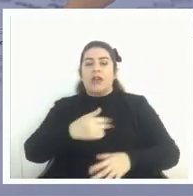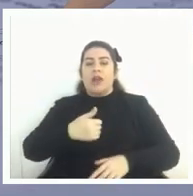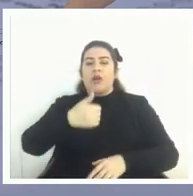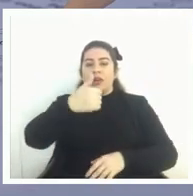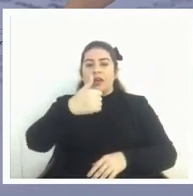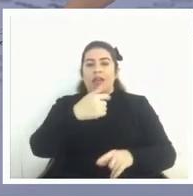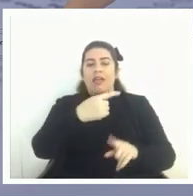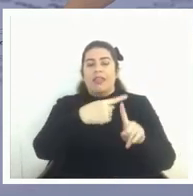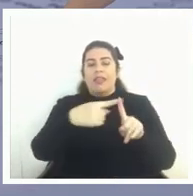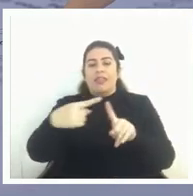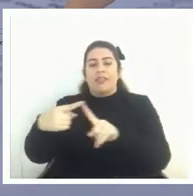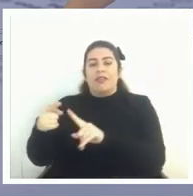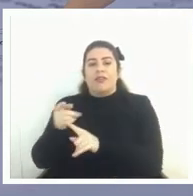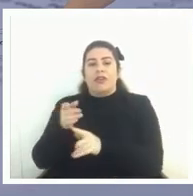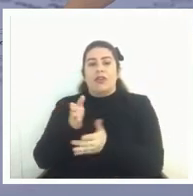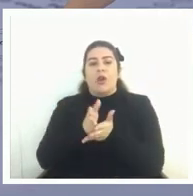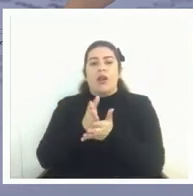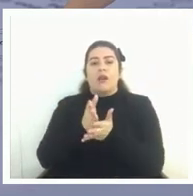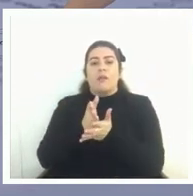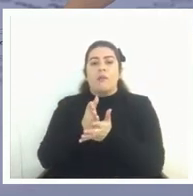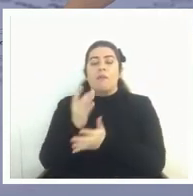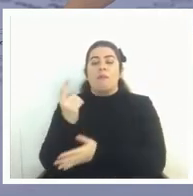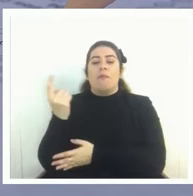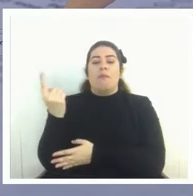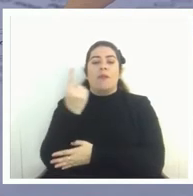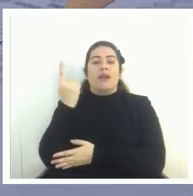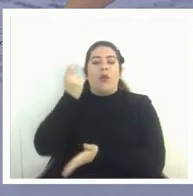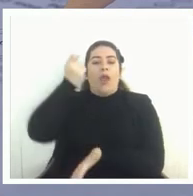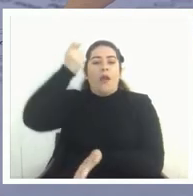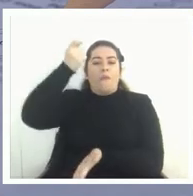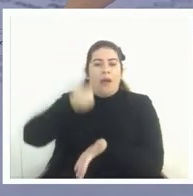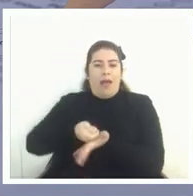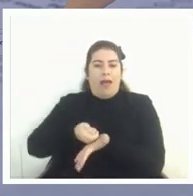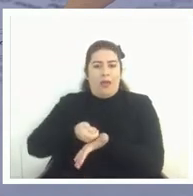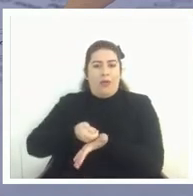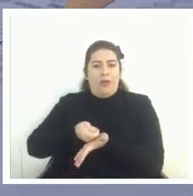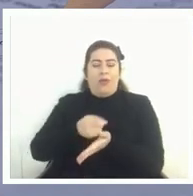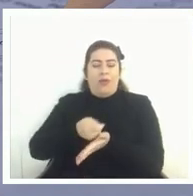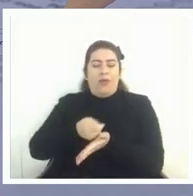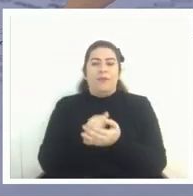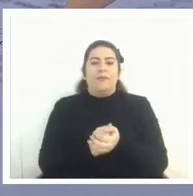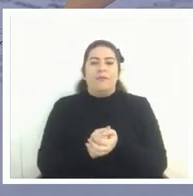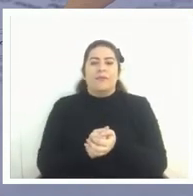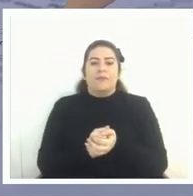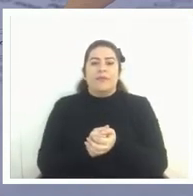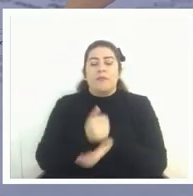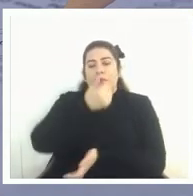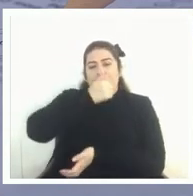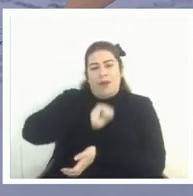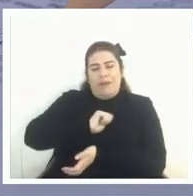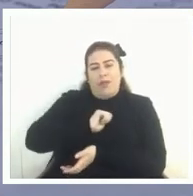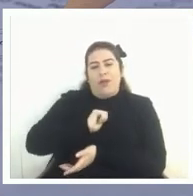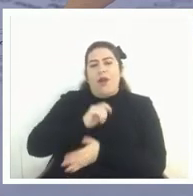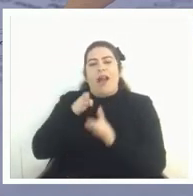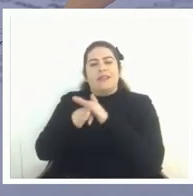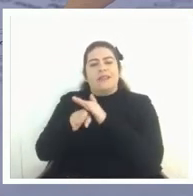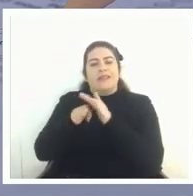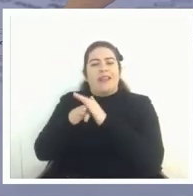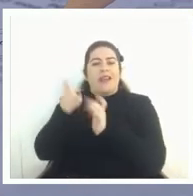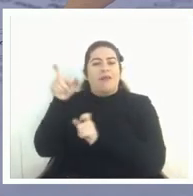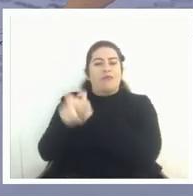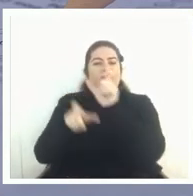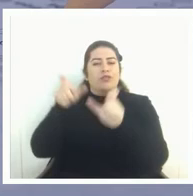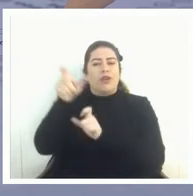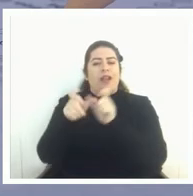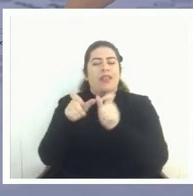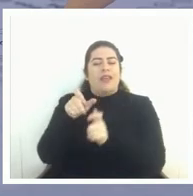colegios particulares pagados de los colegios a los que acceden las personas de nivel